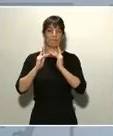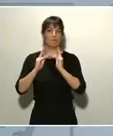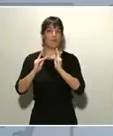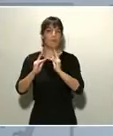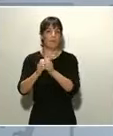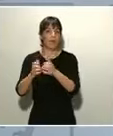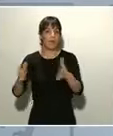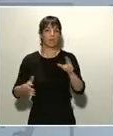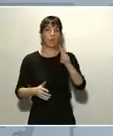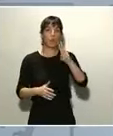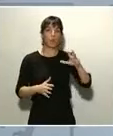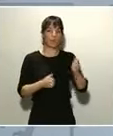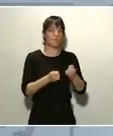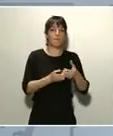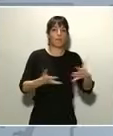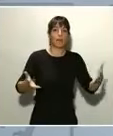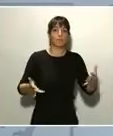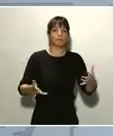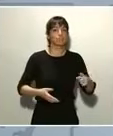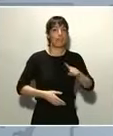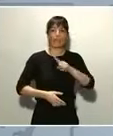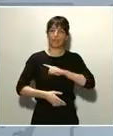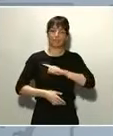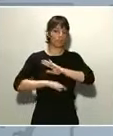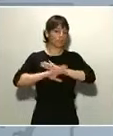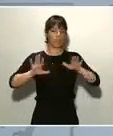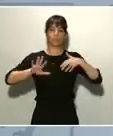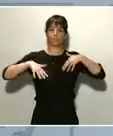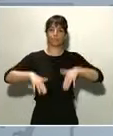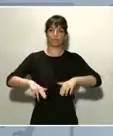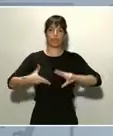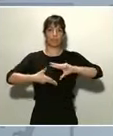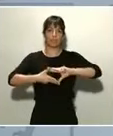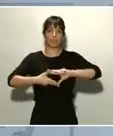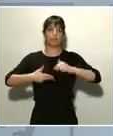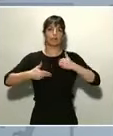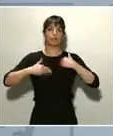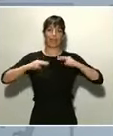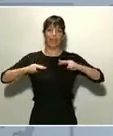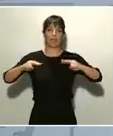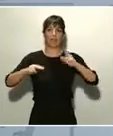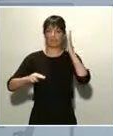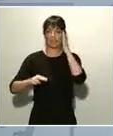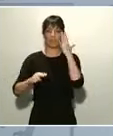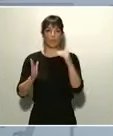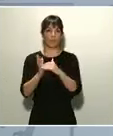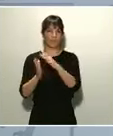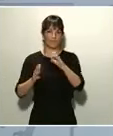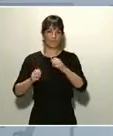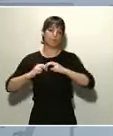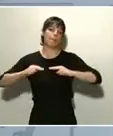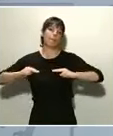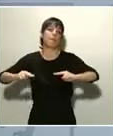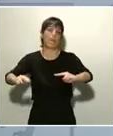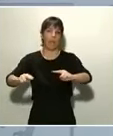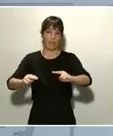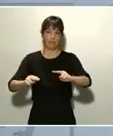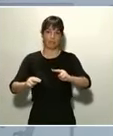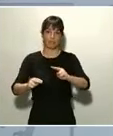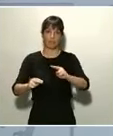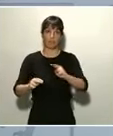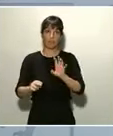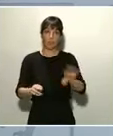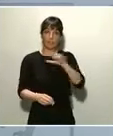operado ha entrado en IFEMA 5.500 camas. Y aquellas comunidades autónomas que necesiten del apoyo del Gobierno de España,